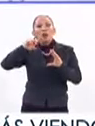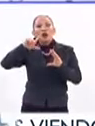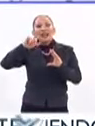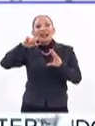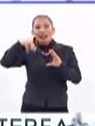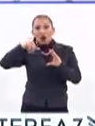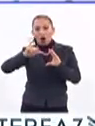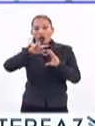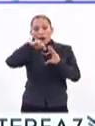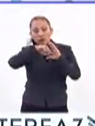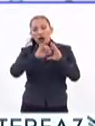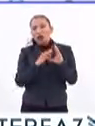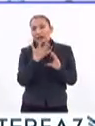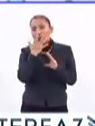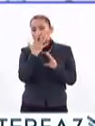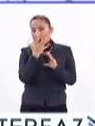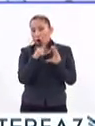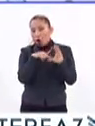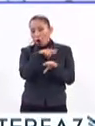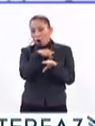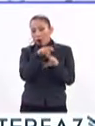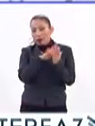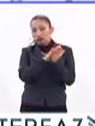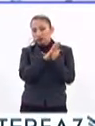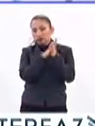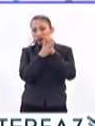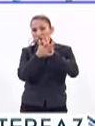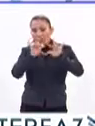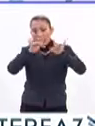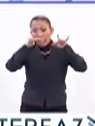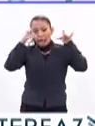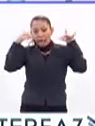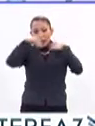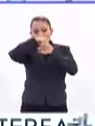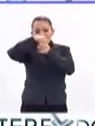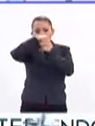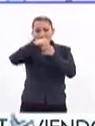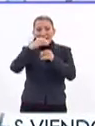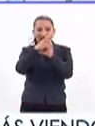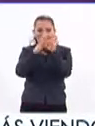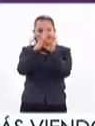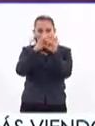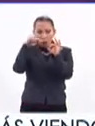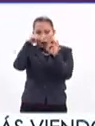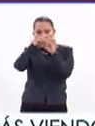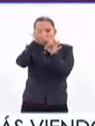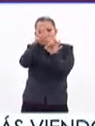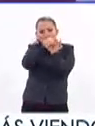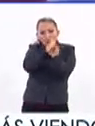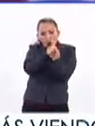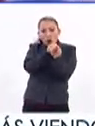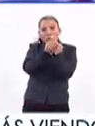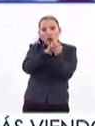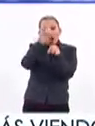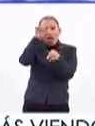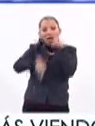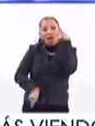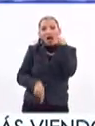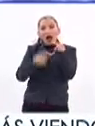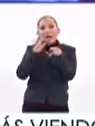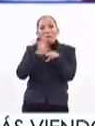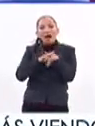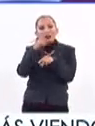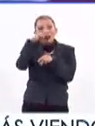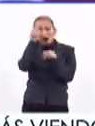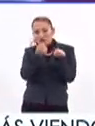horas, se convierte en una sustancia química fluorescente que se acumula en las células dañadas, lo que permite eliminarlas de manera